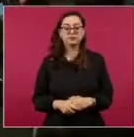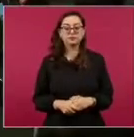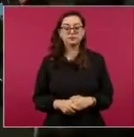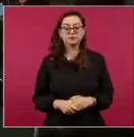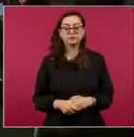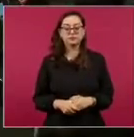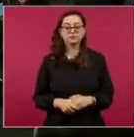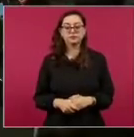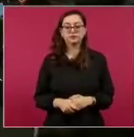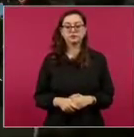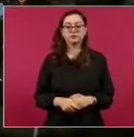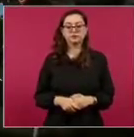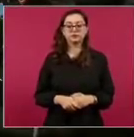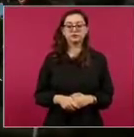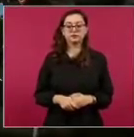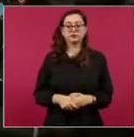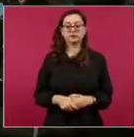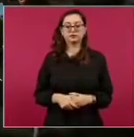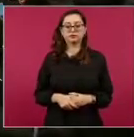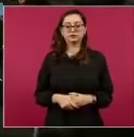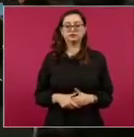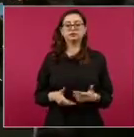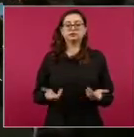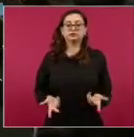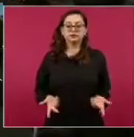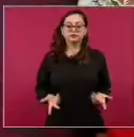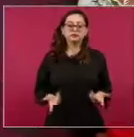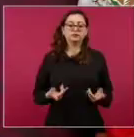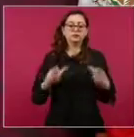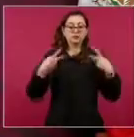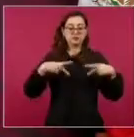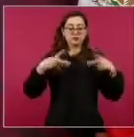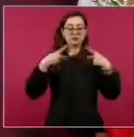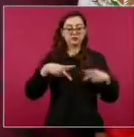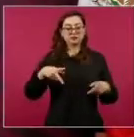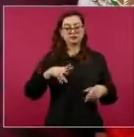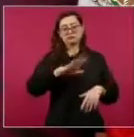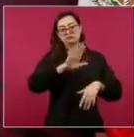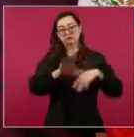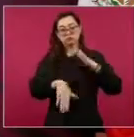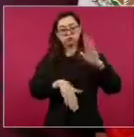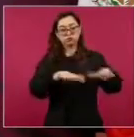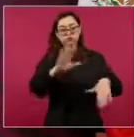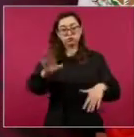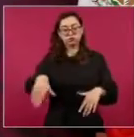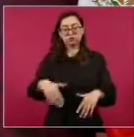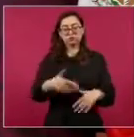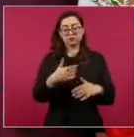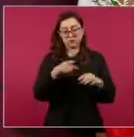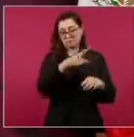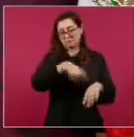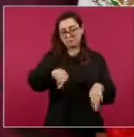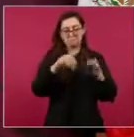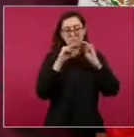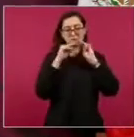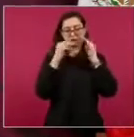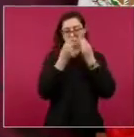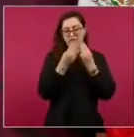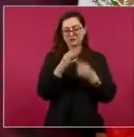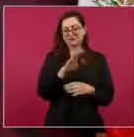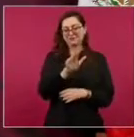Las autoridades contabilizaron 19 fallecidos por parte de los transgresores de la ley.